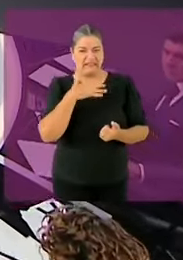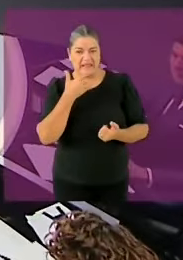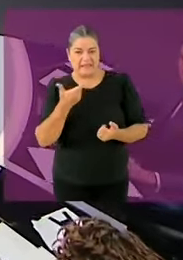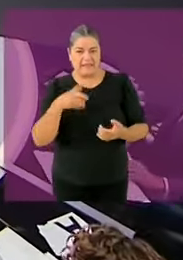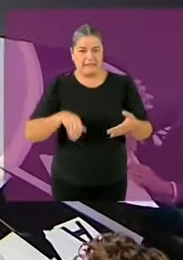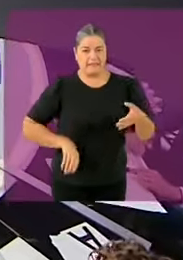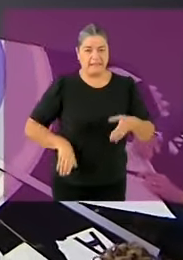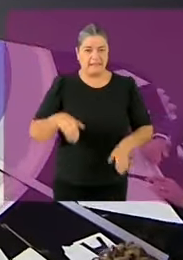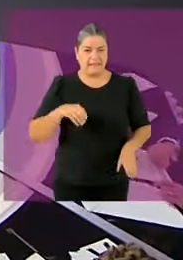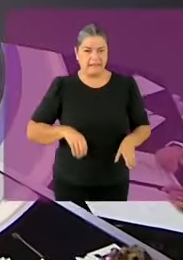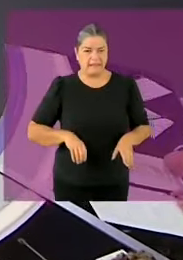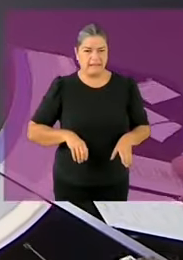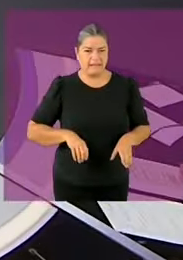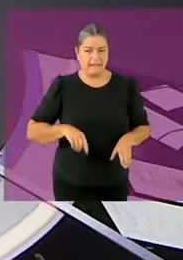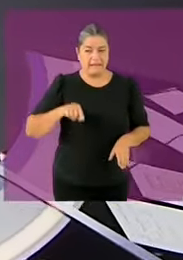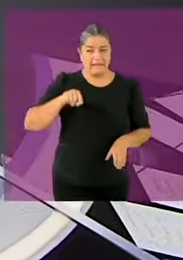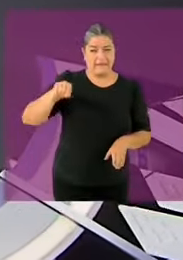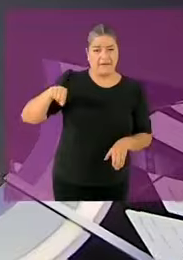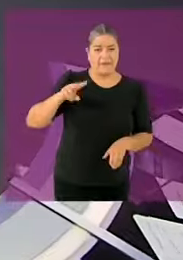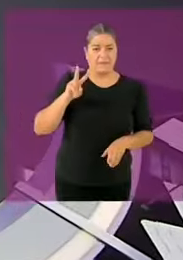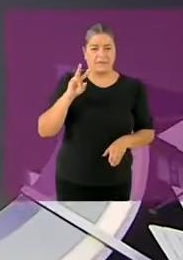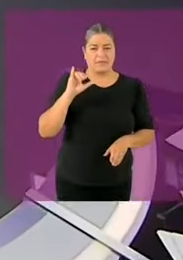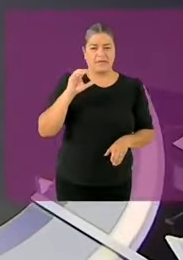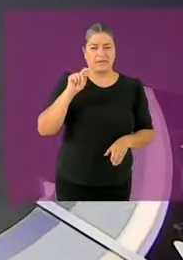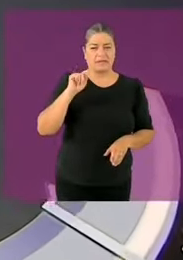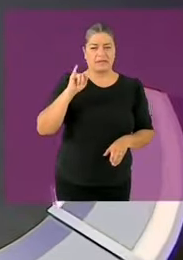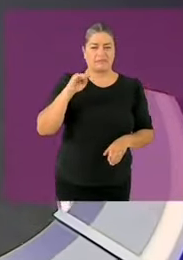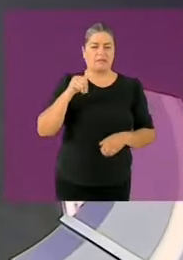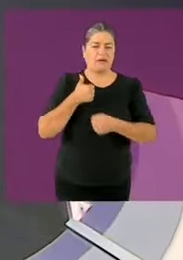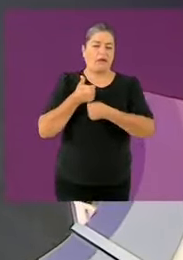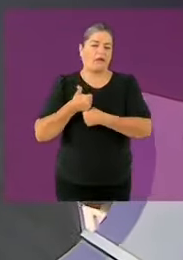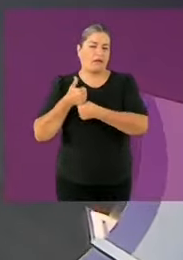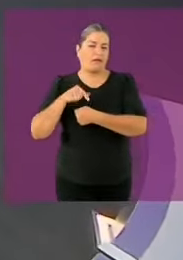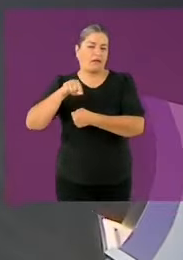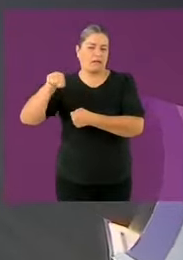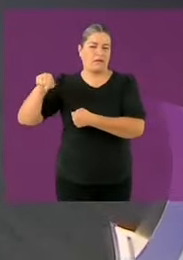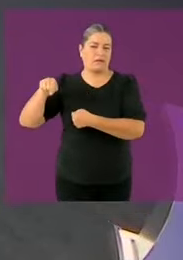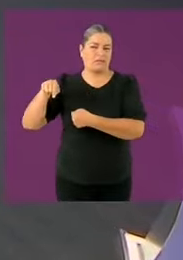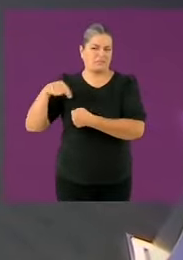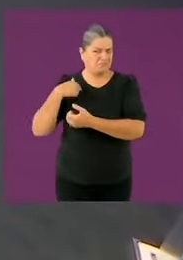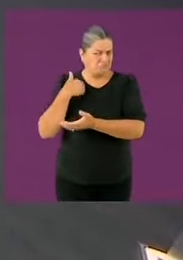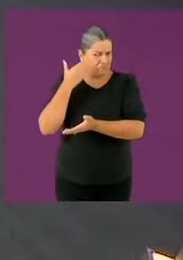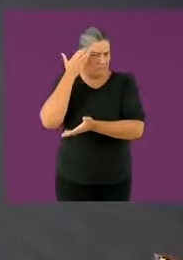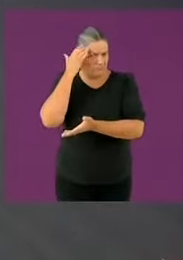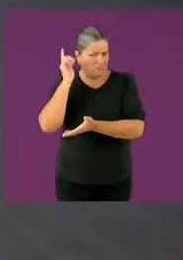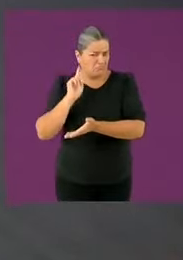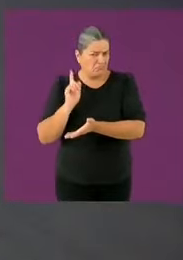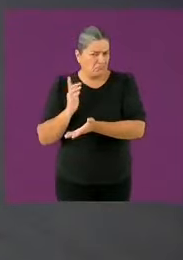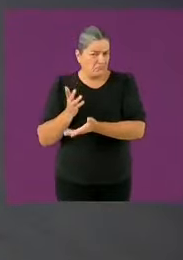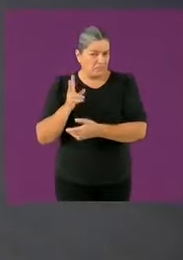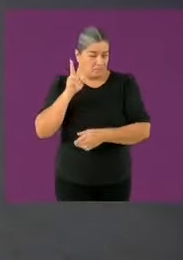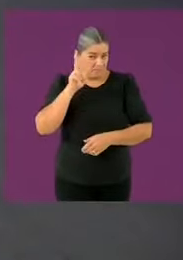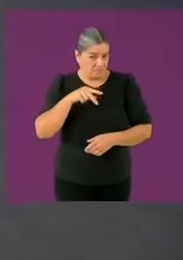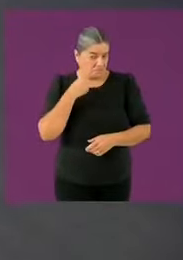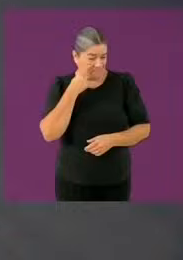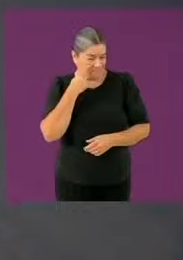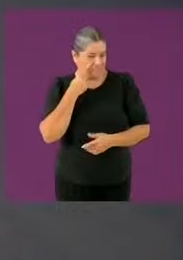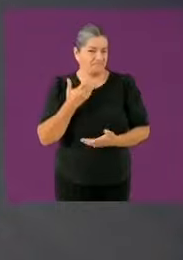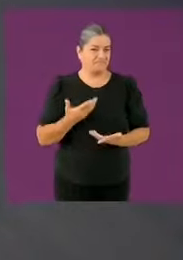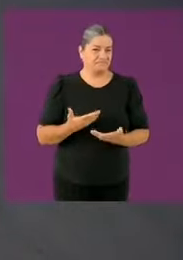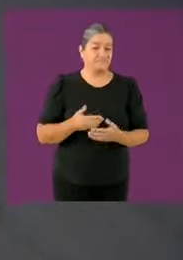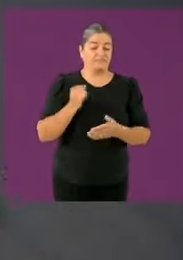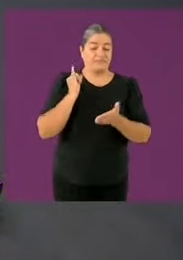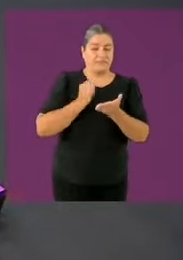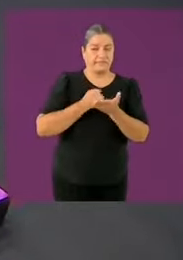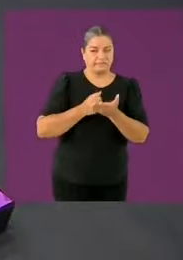Sin embargo, pues evidentemente se cometen en detrimento de lo que pagamos los mexicanos con nuestras contribuciones. En otros países sí se reconoce a la